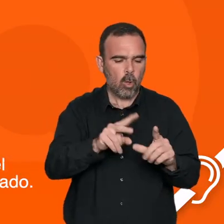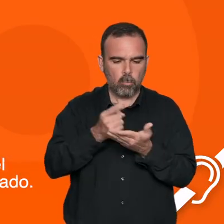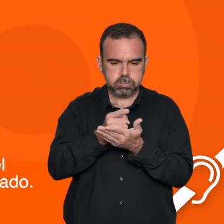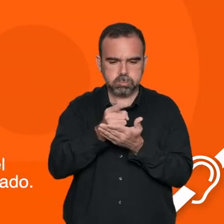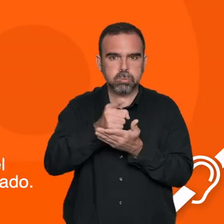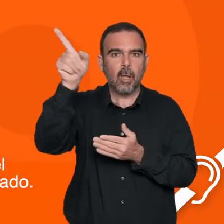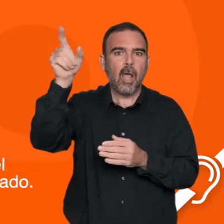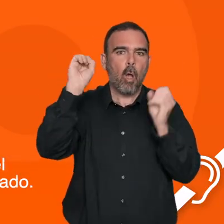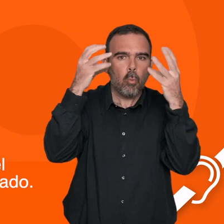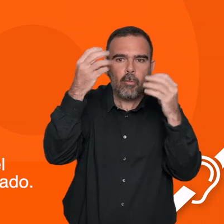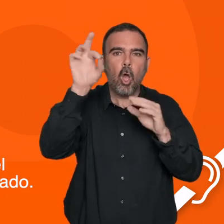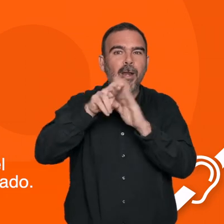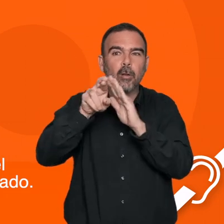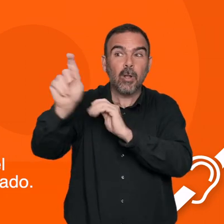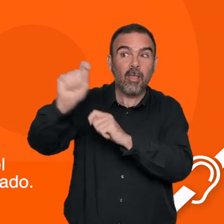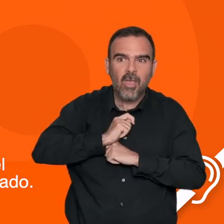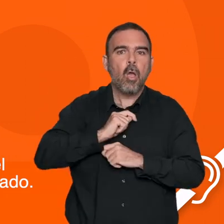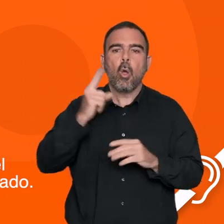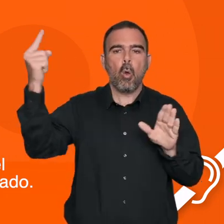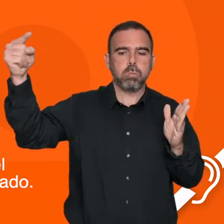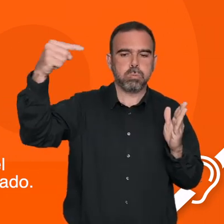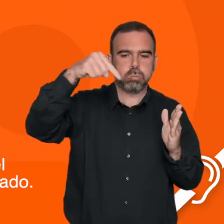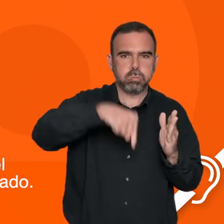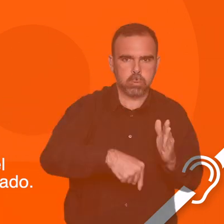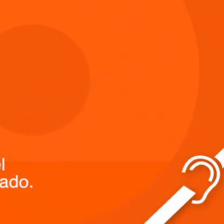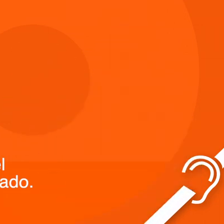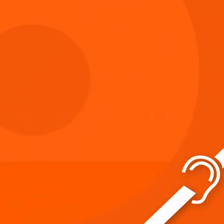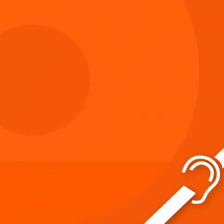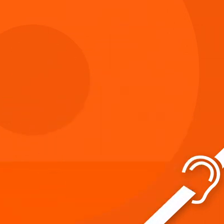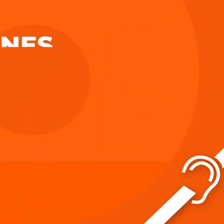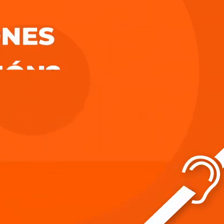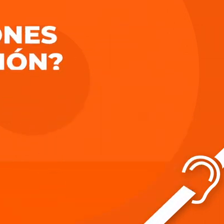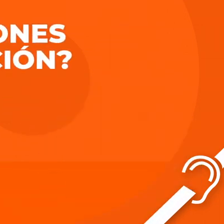poder ver, en tiempo real, el recorrido del recurso sanitario asignado.